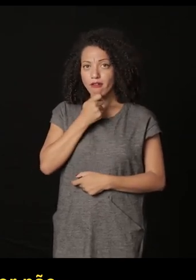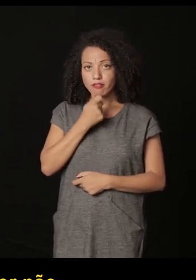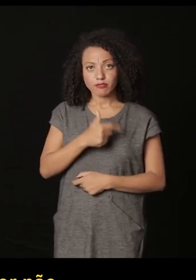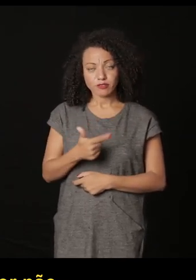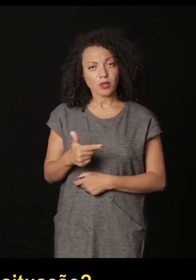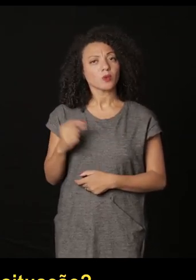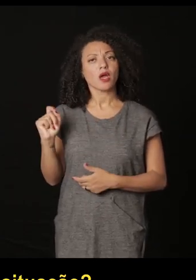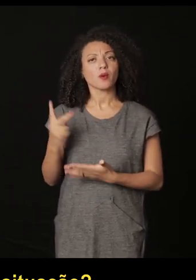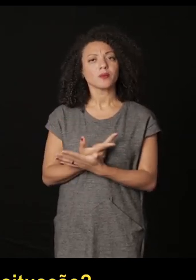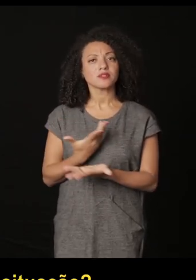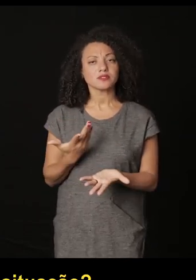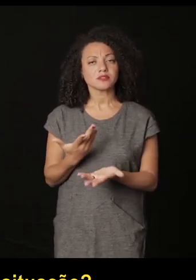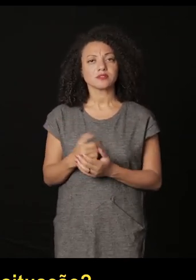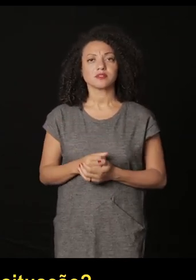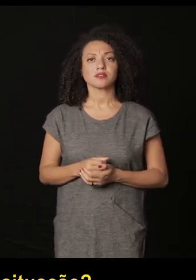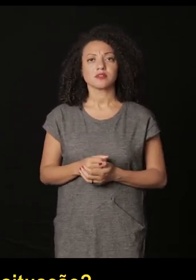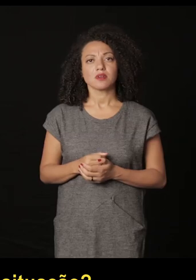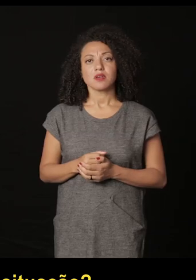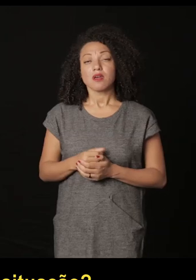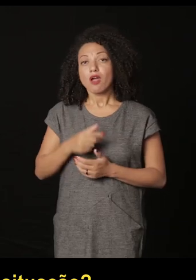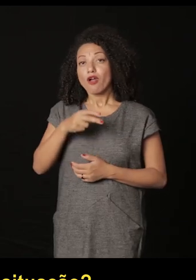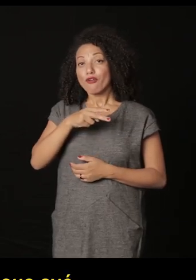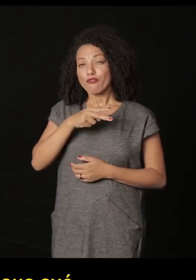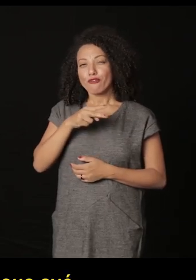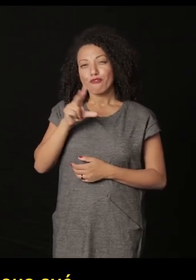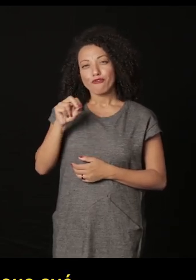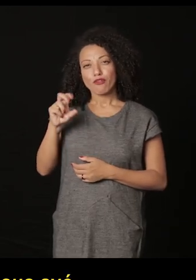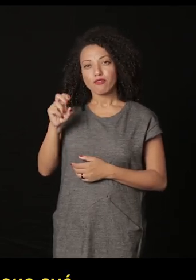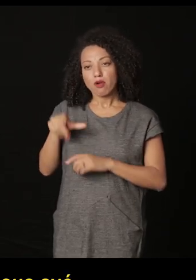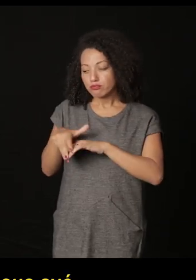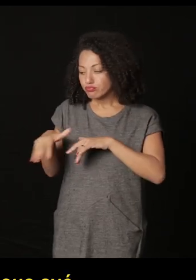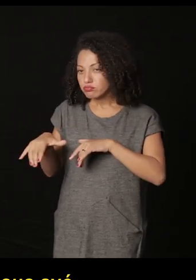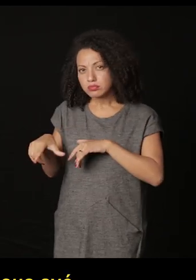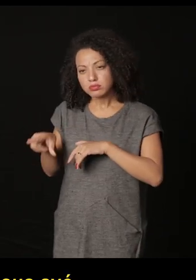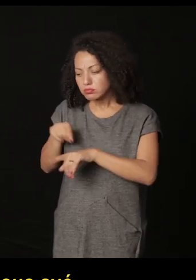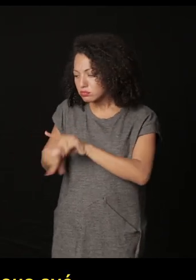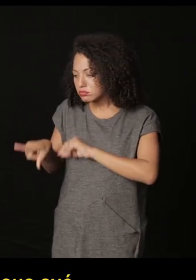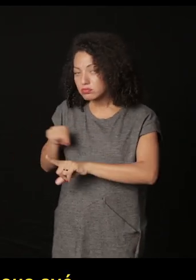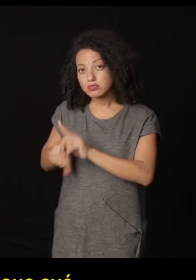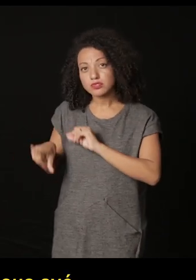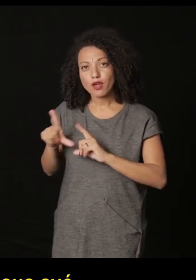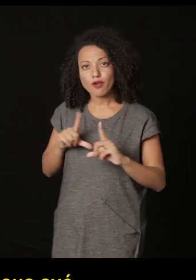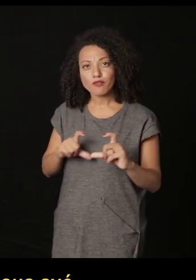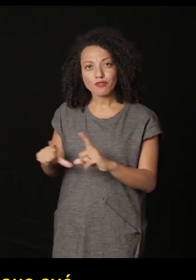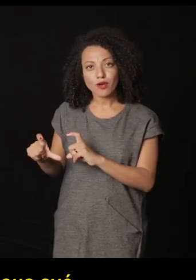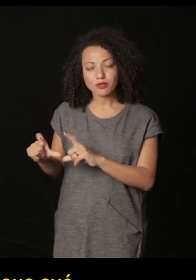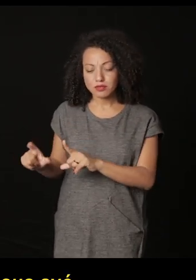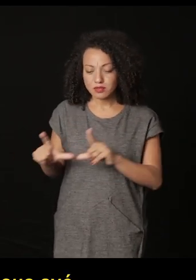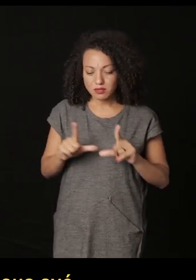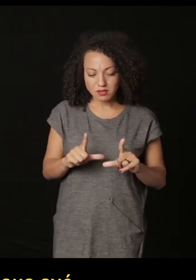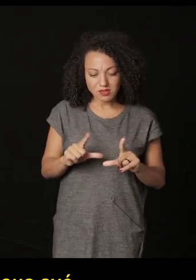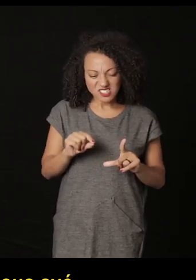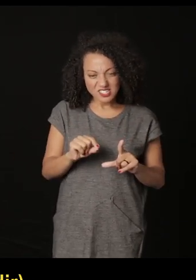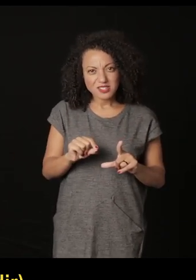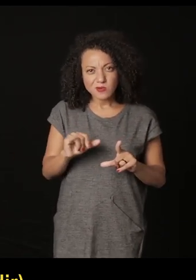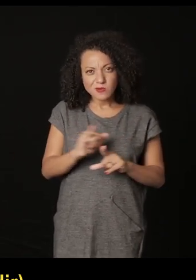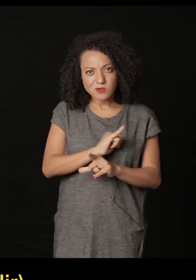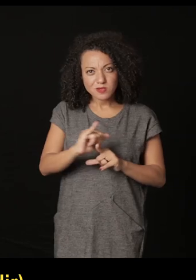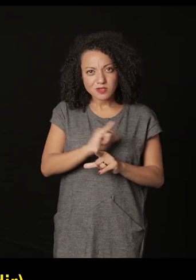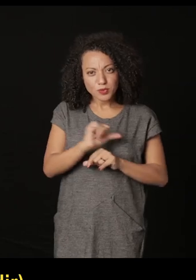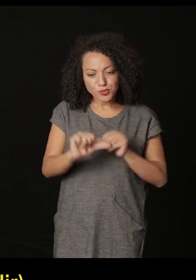40 años entonces que pasa con esta situación y él va a echar mano del archivo de su abuela el archivo familiar